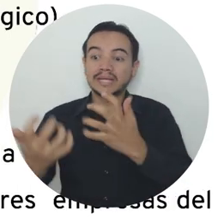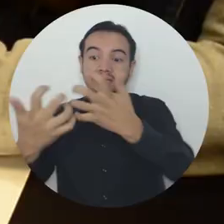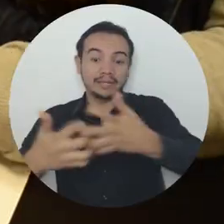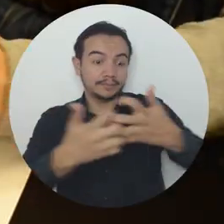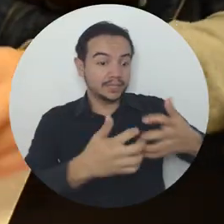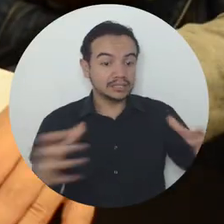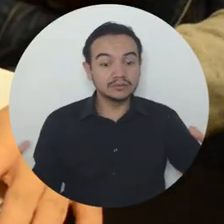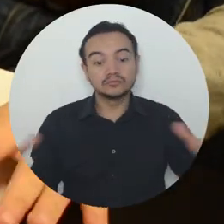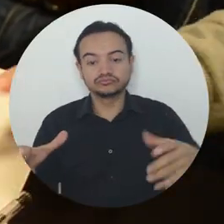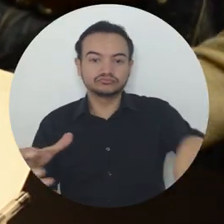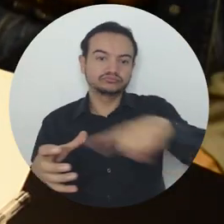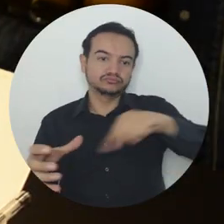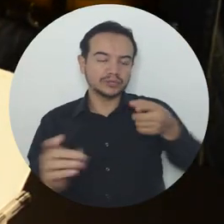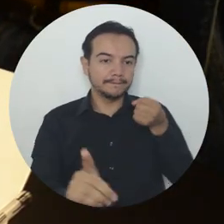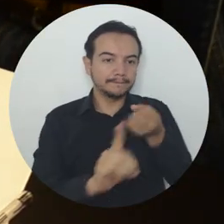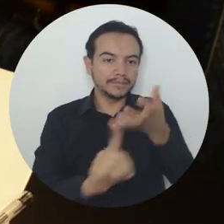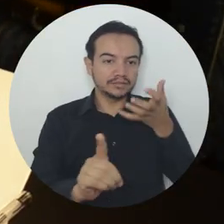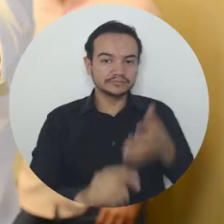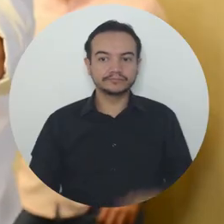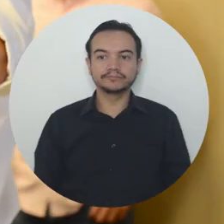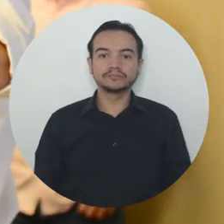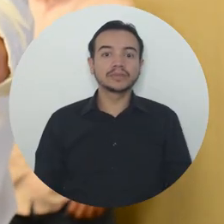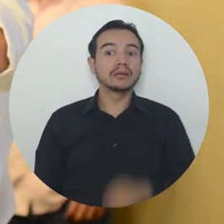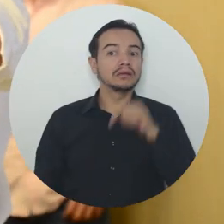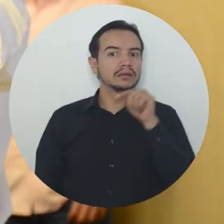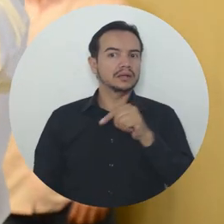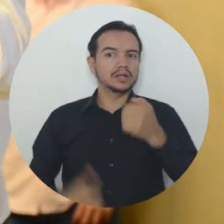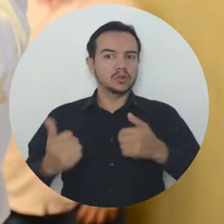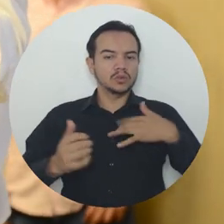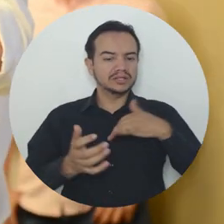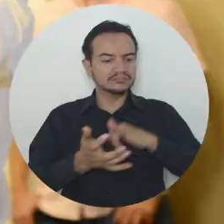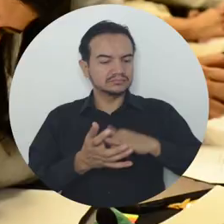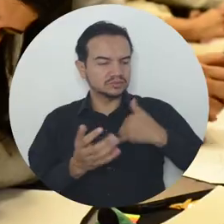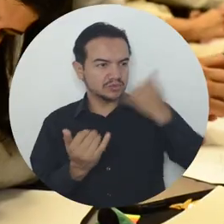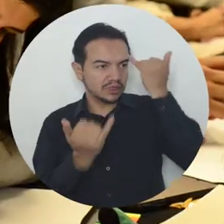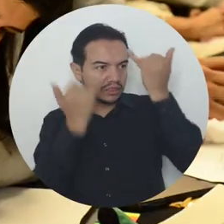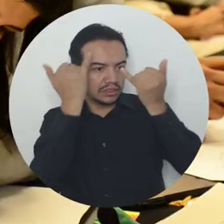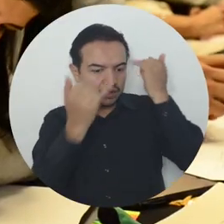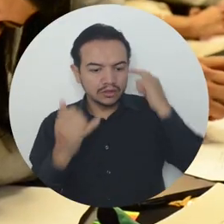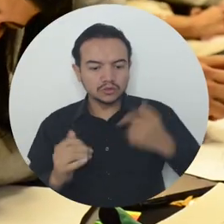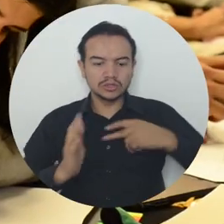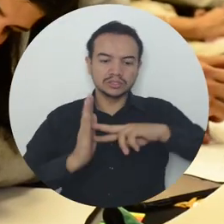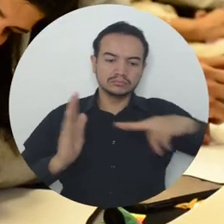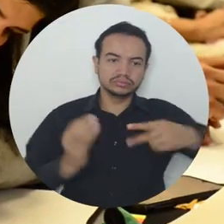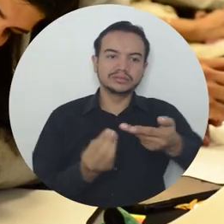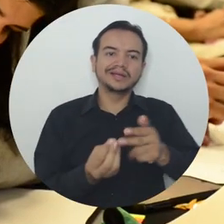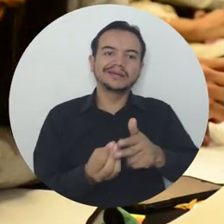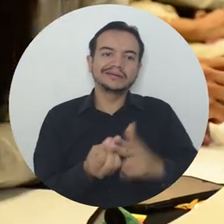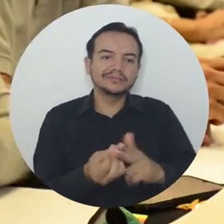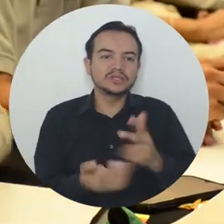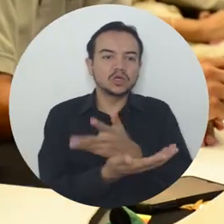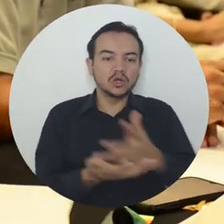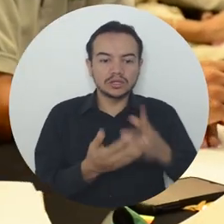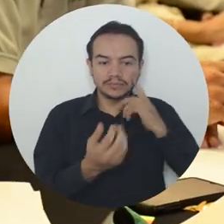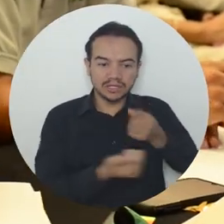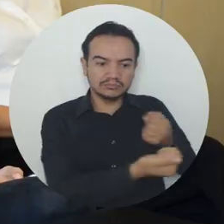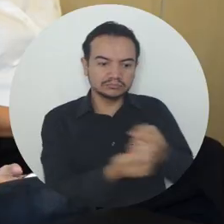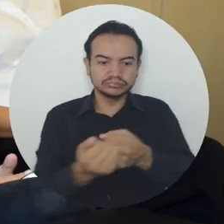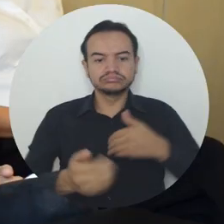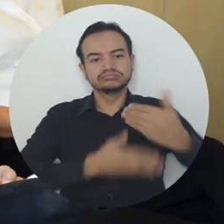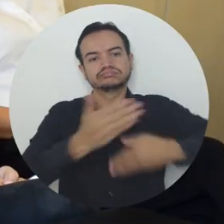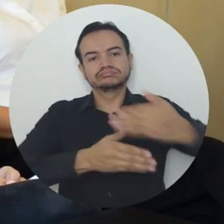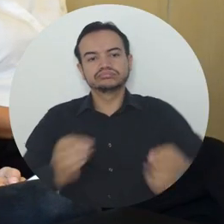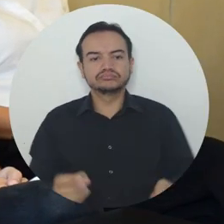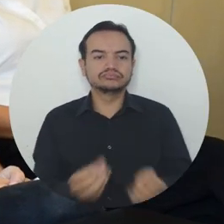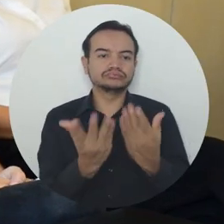empresarial. El proyecto ha motivado a que se atrevan a innovar en herramientas de comercialización, producción y en mejoramiento de sus procesos y la